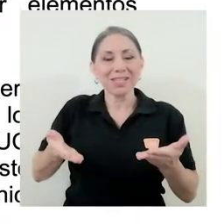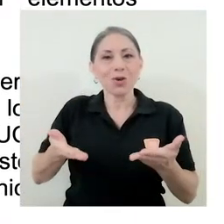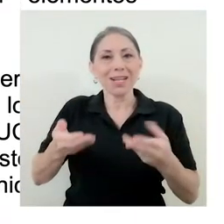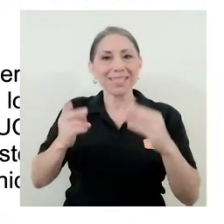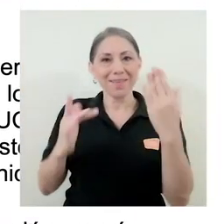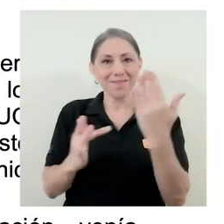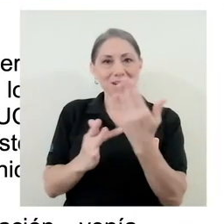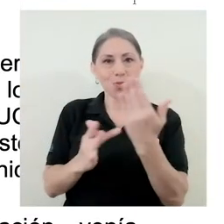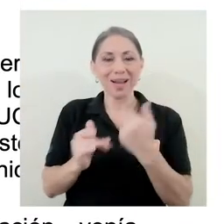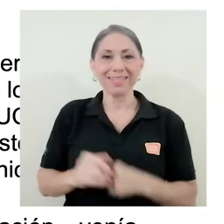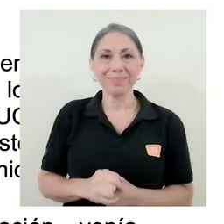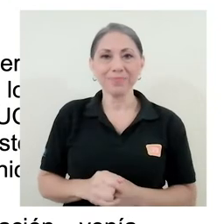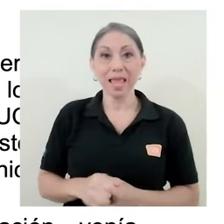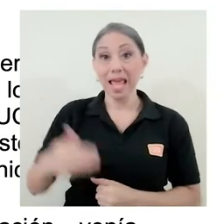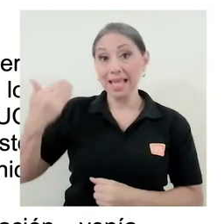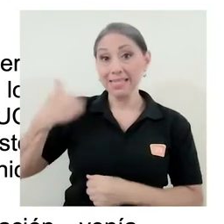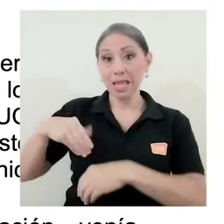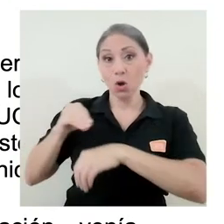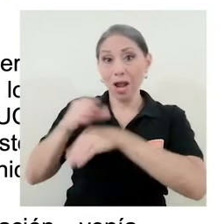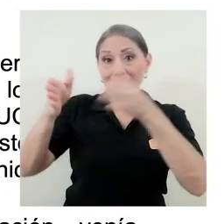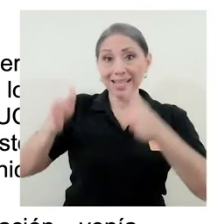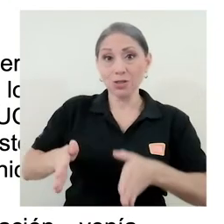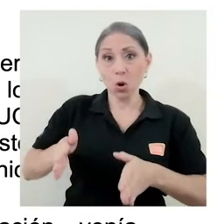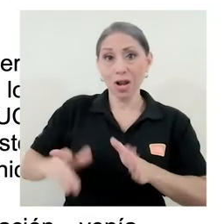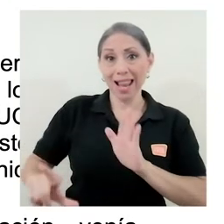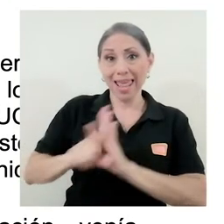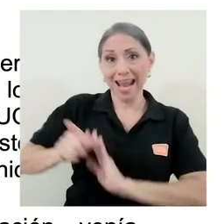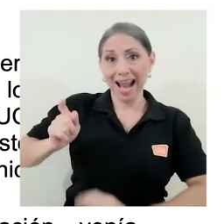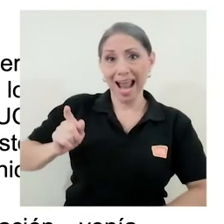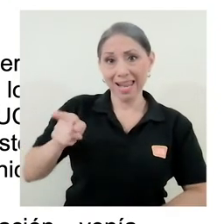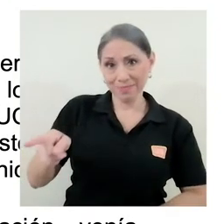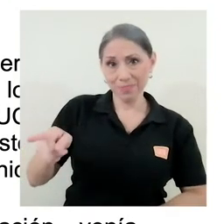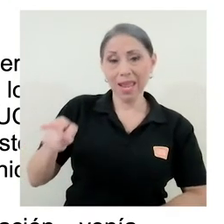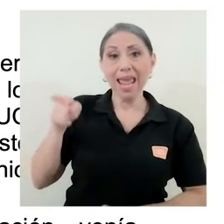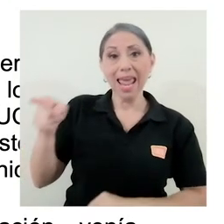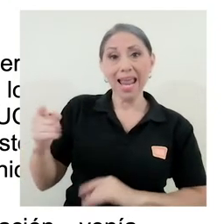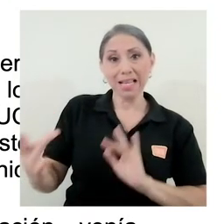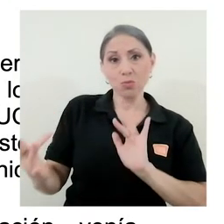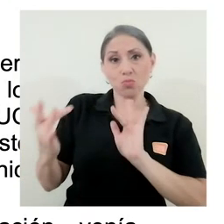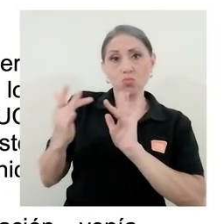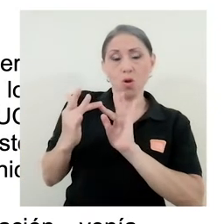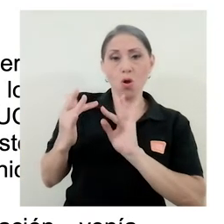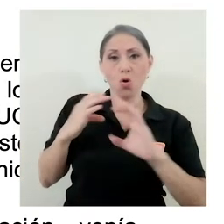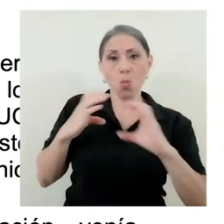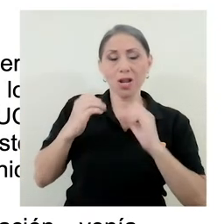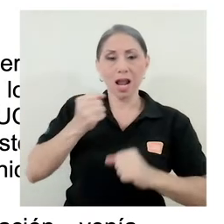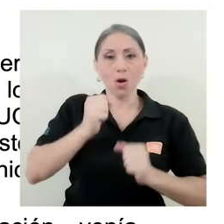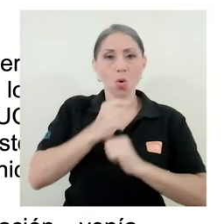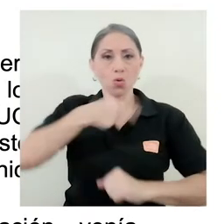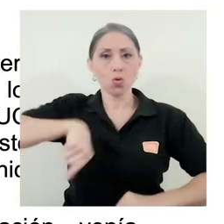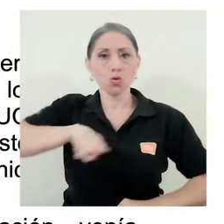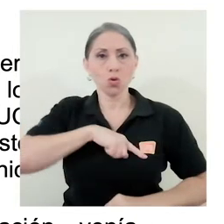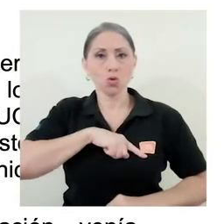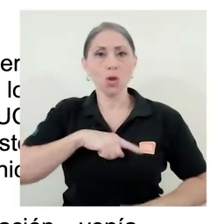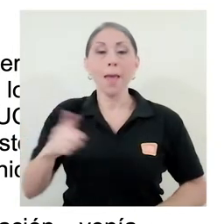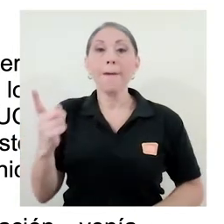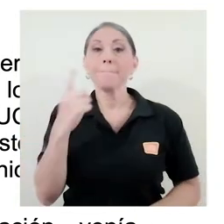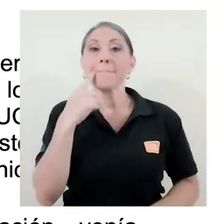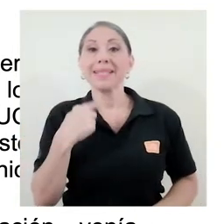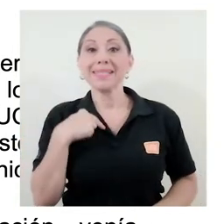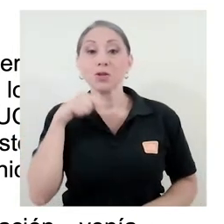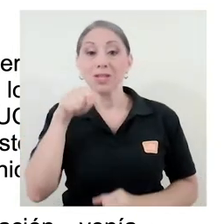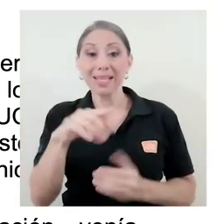virtuales. El señor asesor legal es quien se comunica con nosotros para indicarnos que el